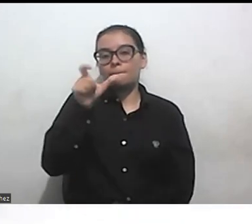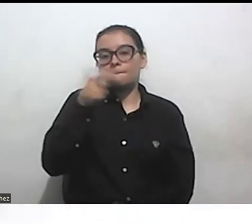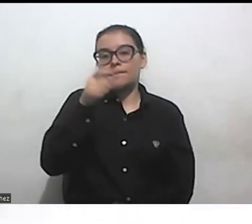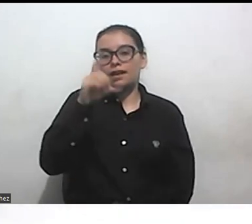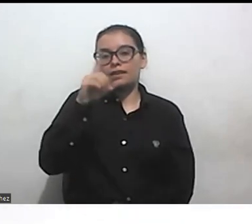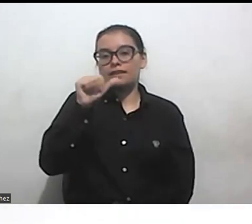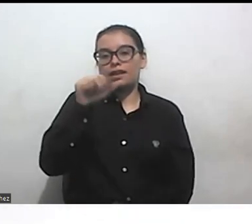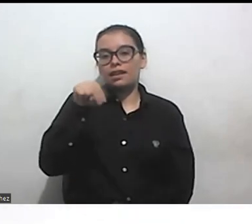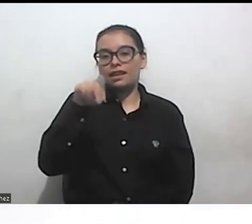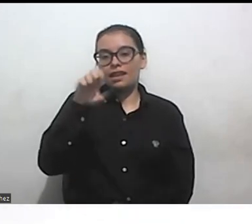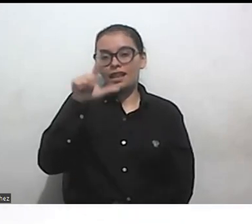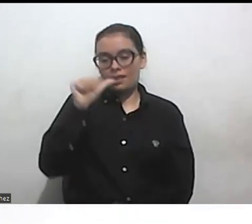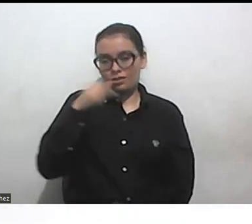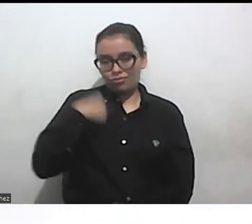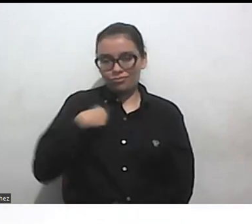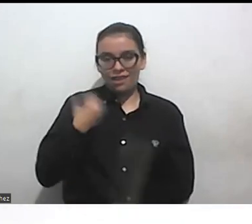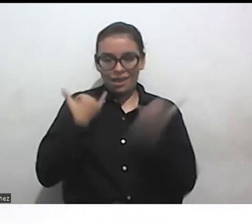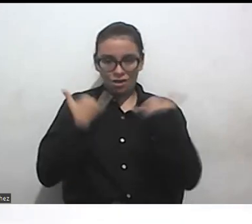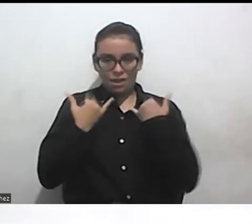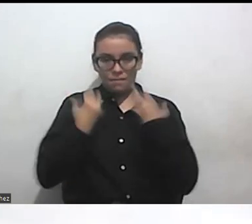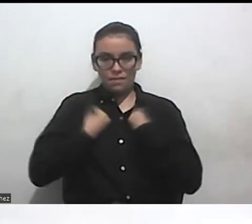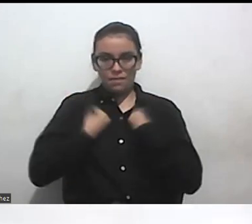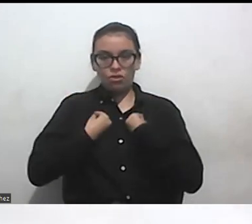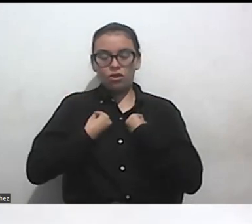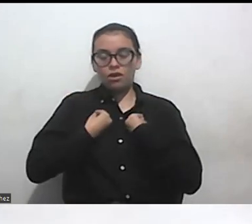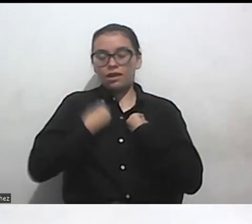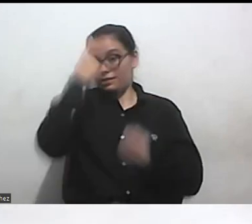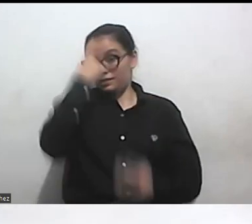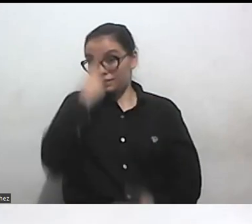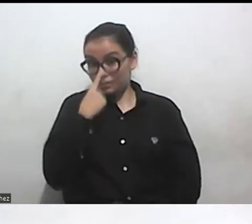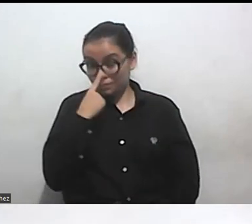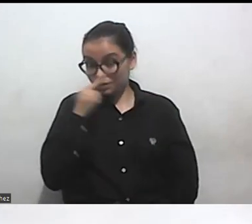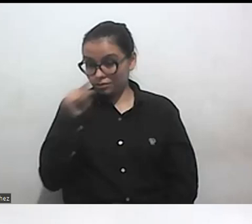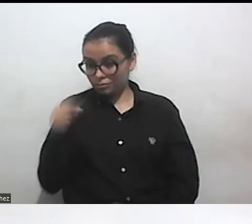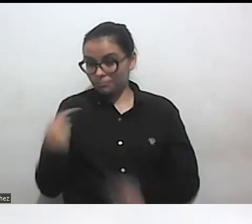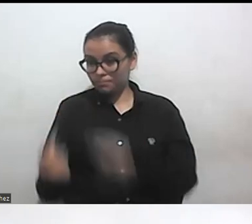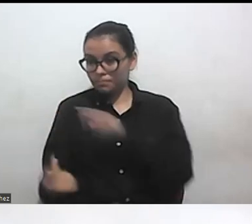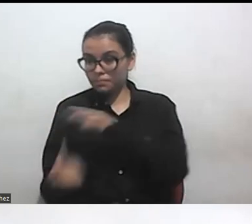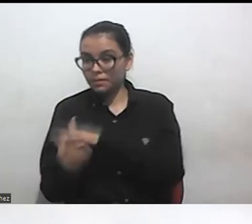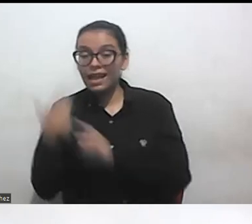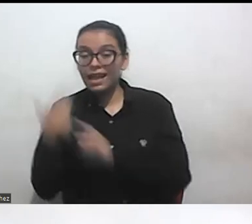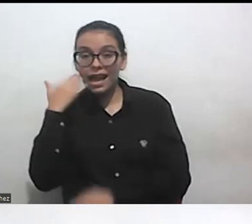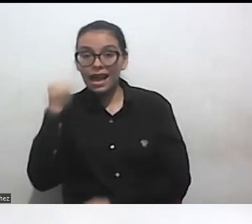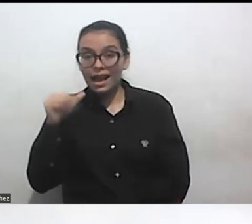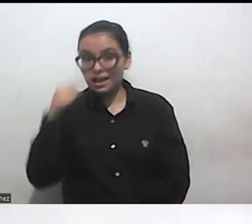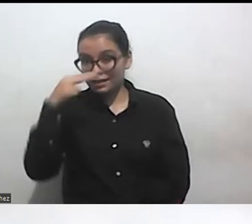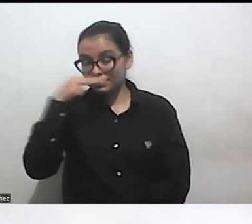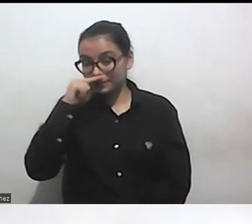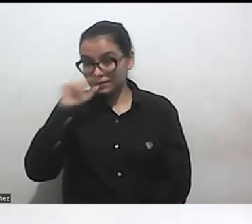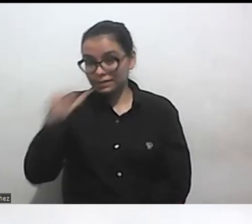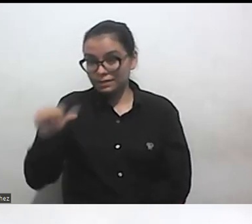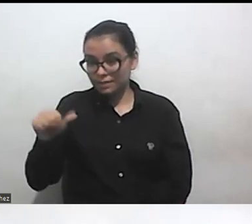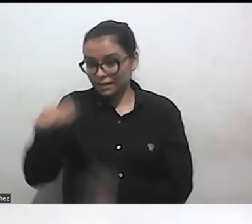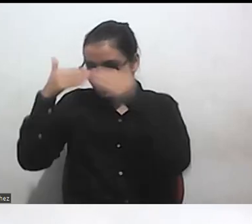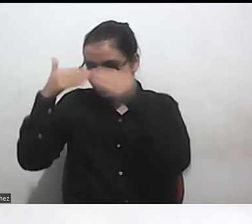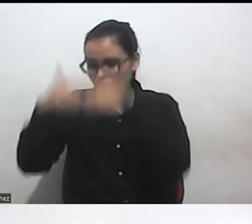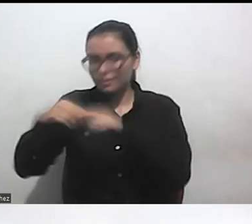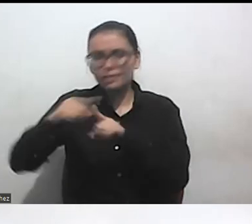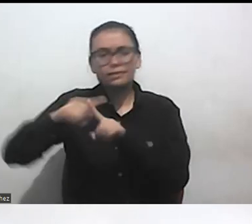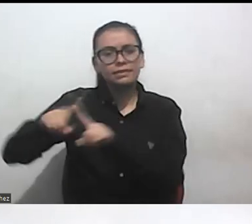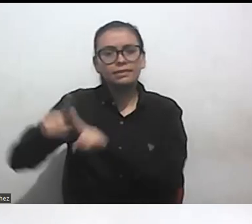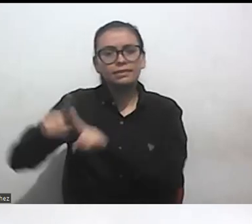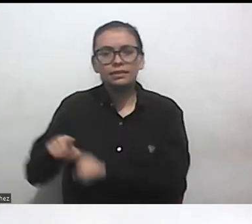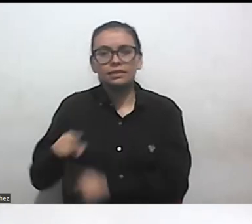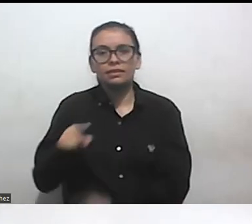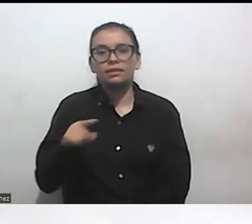Marta tuvo un caso de una niña de discapacidad múltiple que la violaron